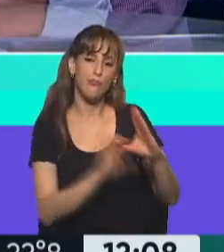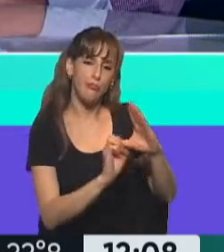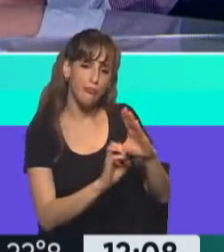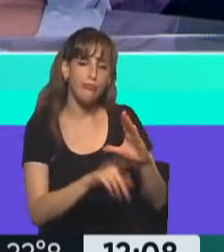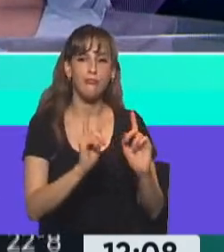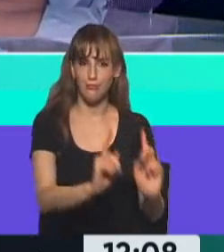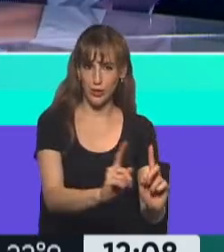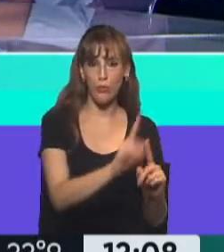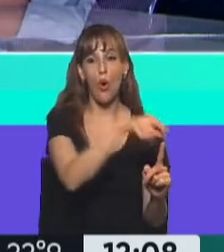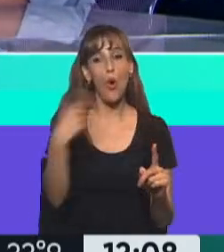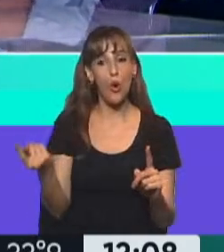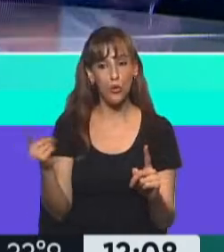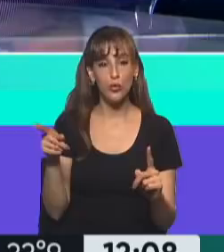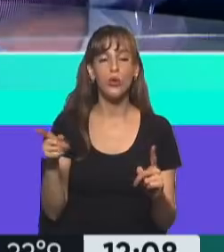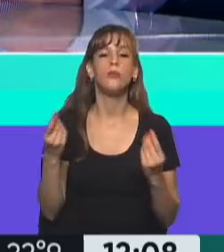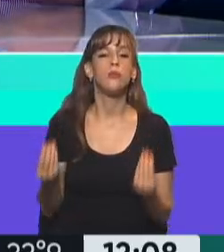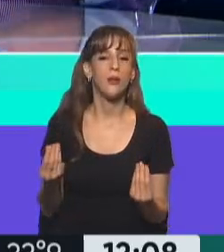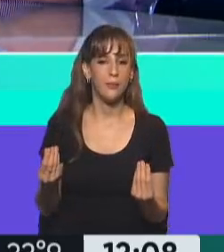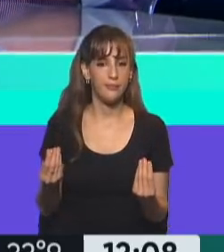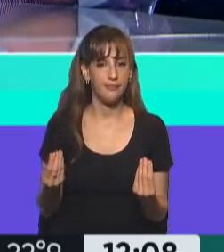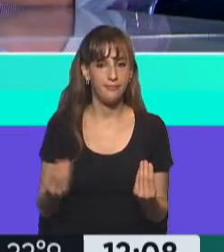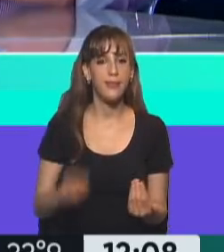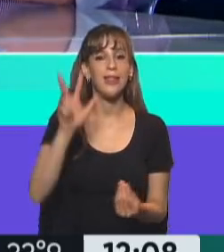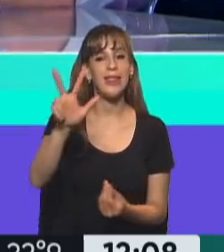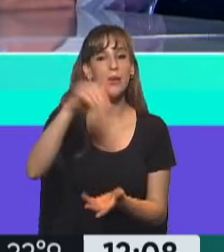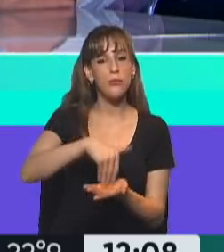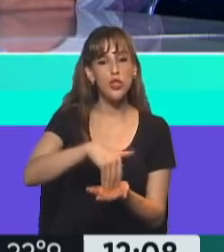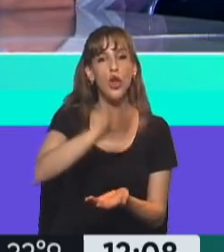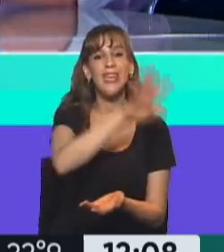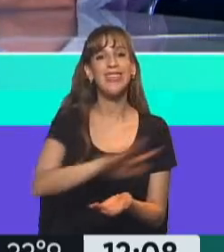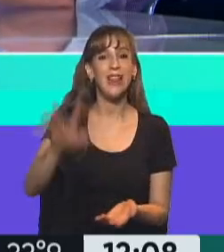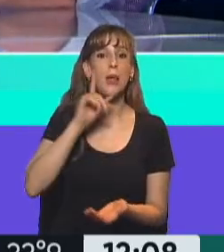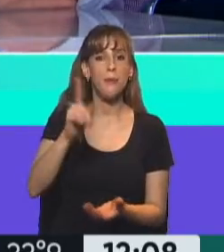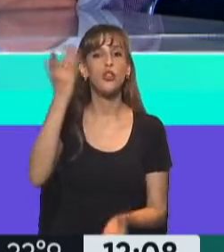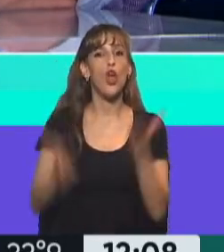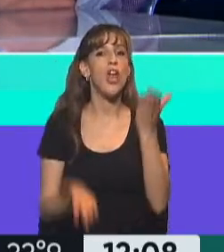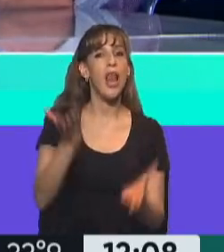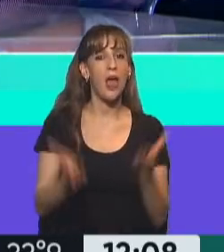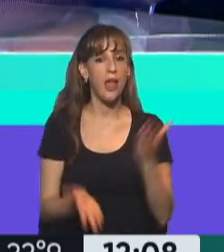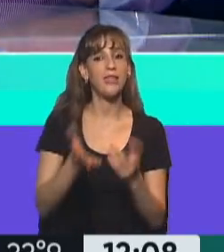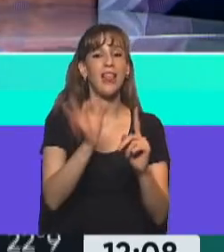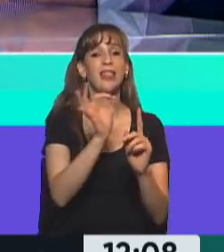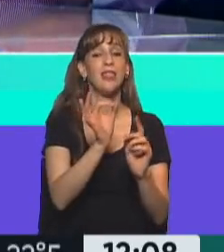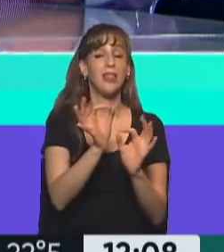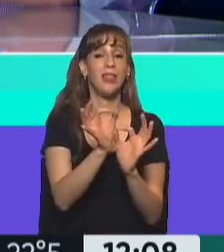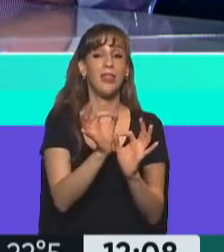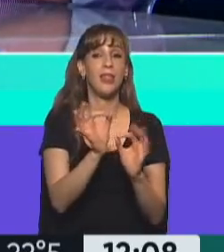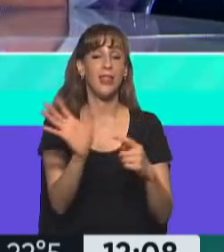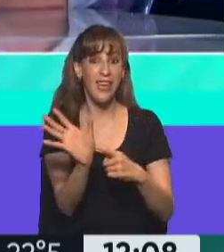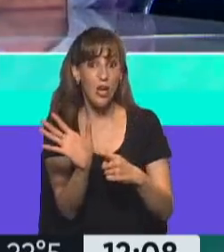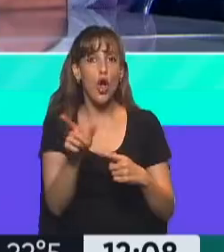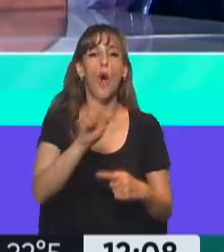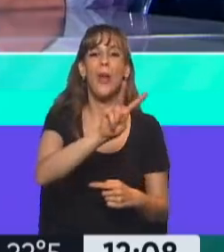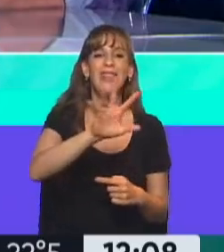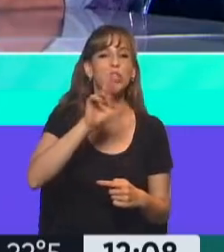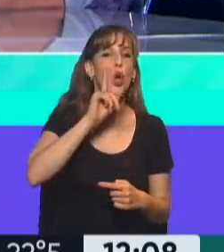pusieron las agroexportadoras que es ofrecer 3 millones y medio de toneladas de trigo grano a 25.000 pesos